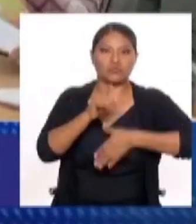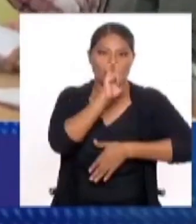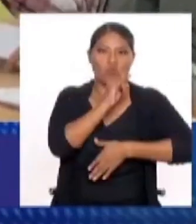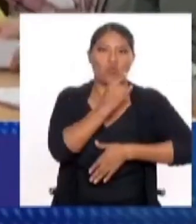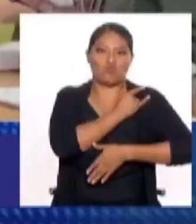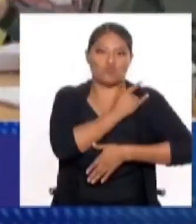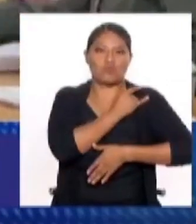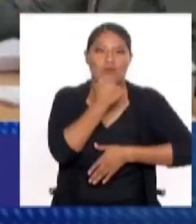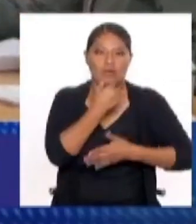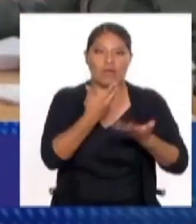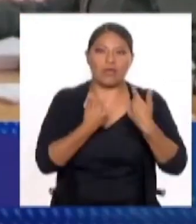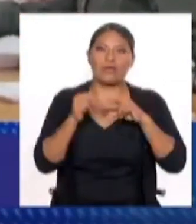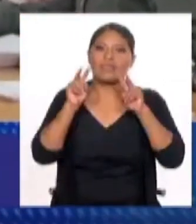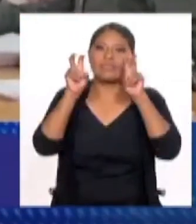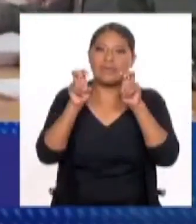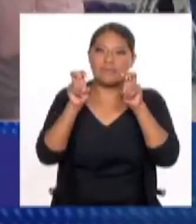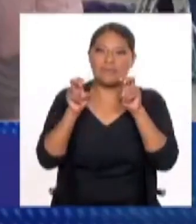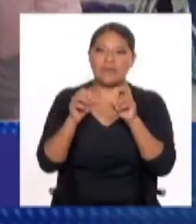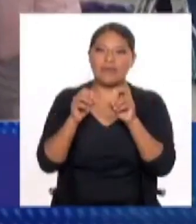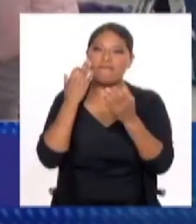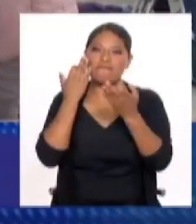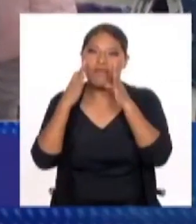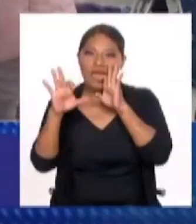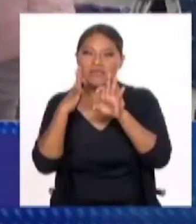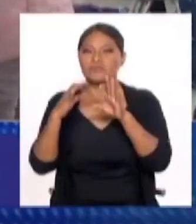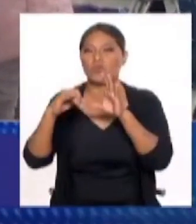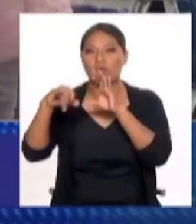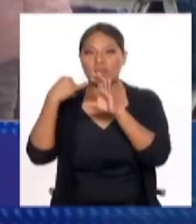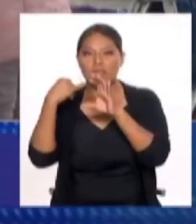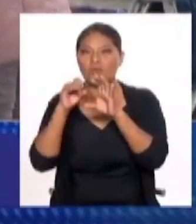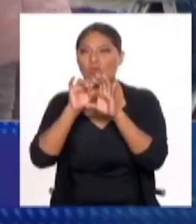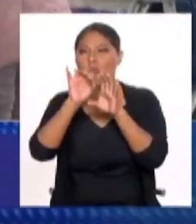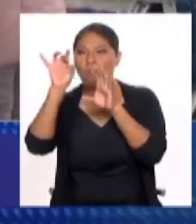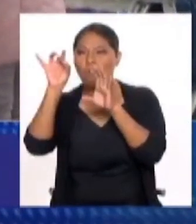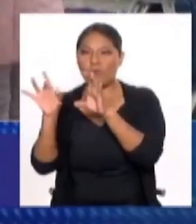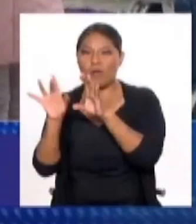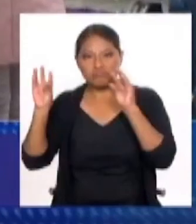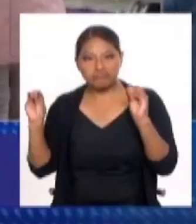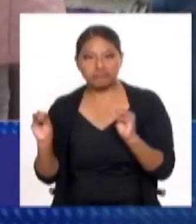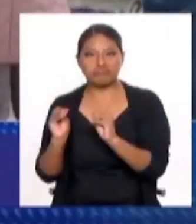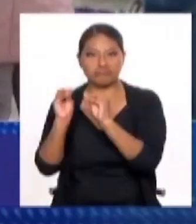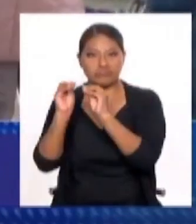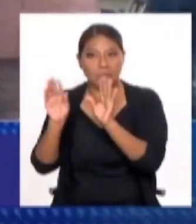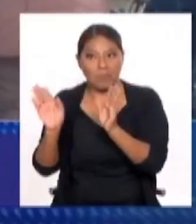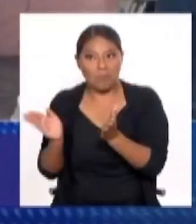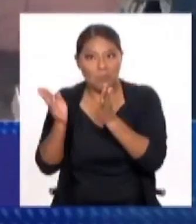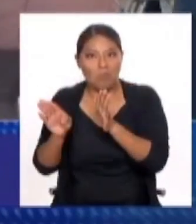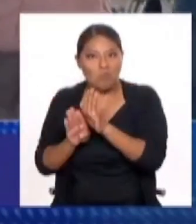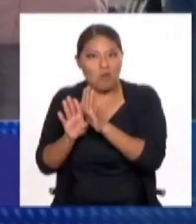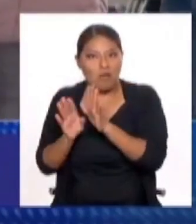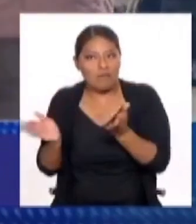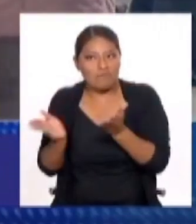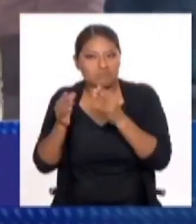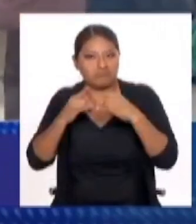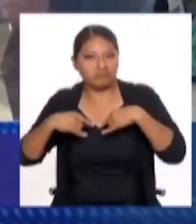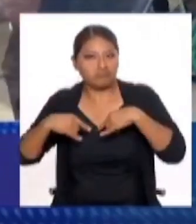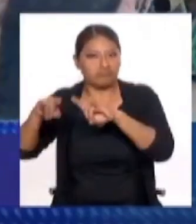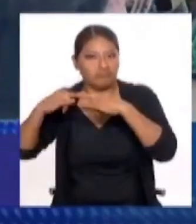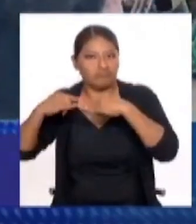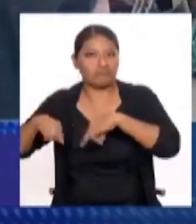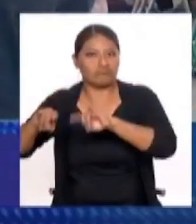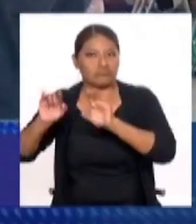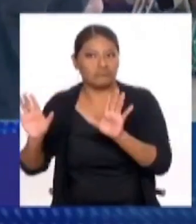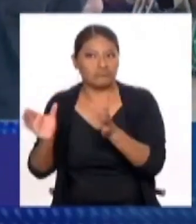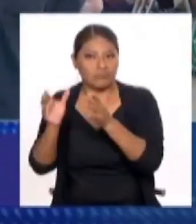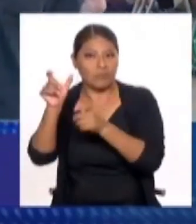políticos de las redes sociales. El estudio mostró que los políticos de derecha y izquierda tienen desempeños notadamente